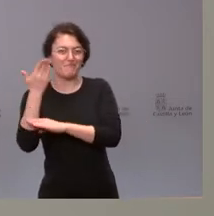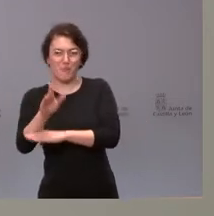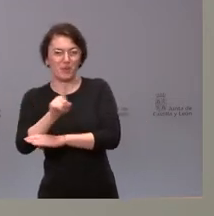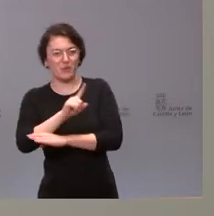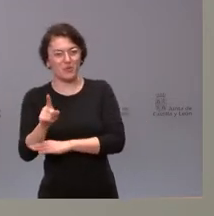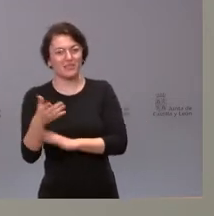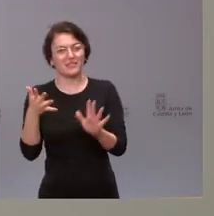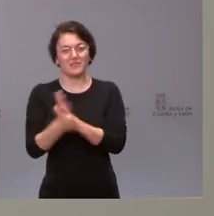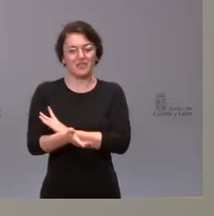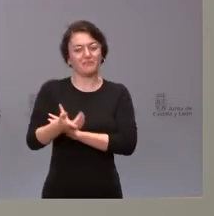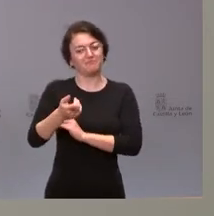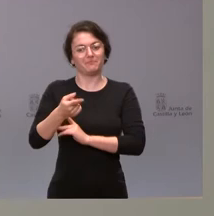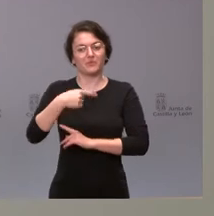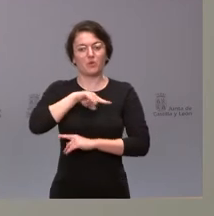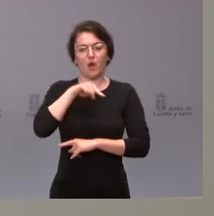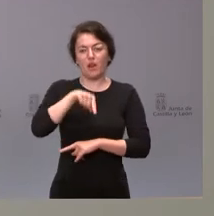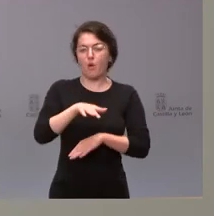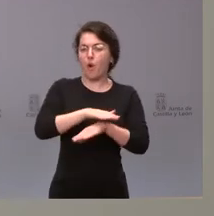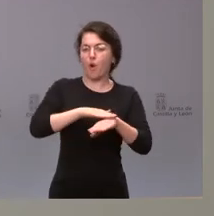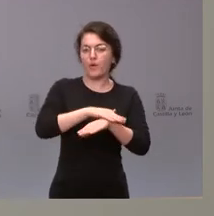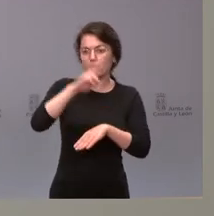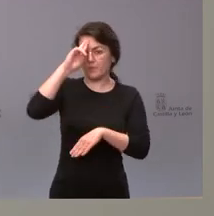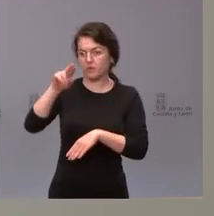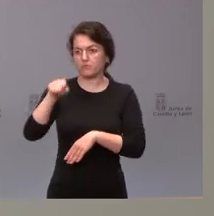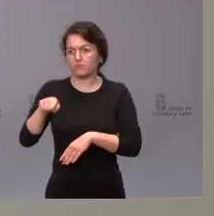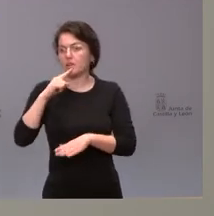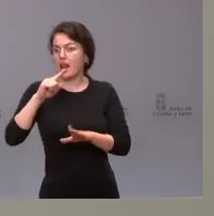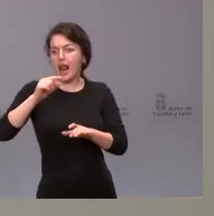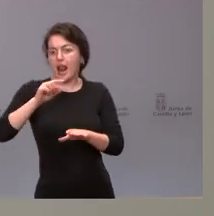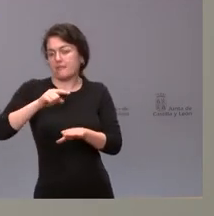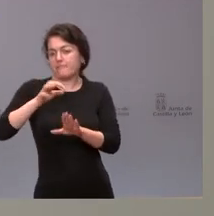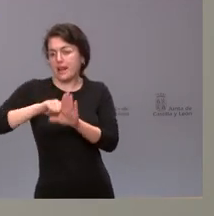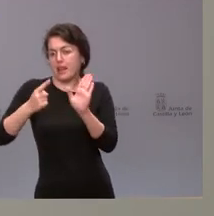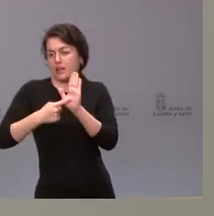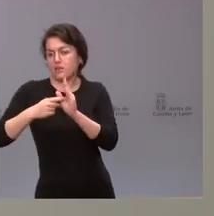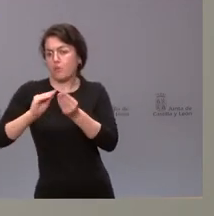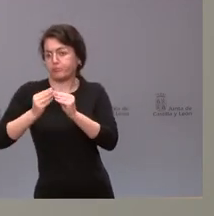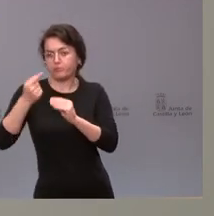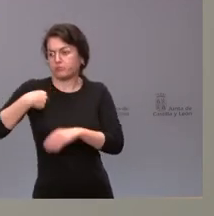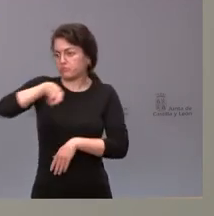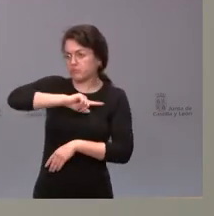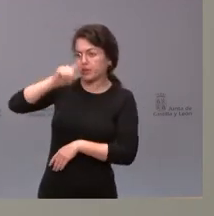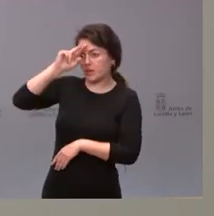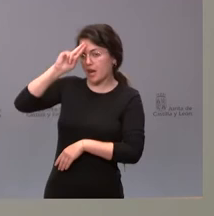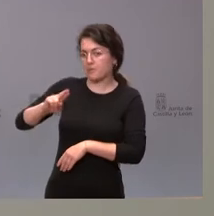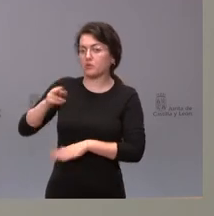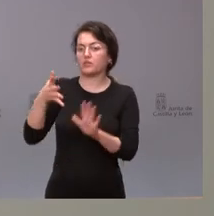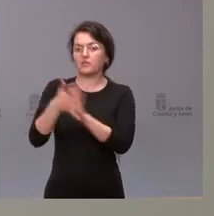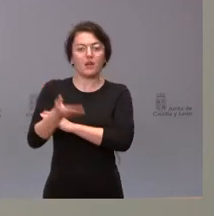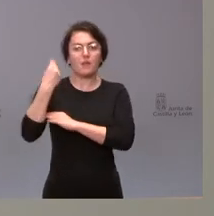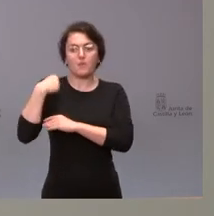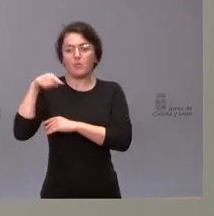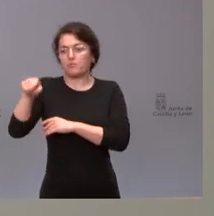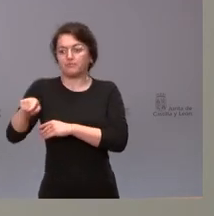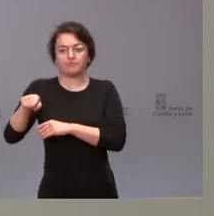muy respetuosos desde el Ejecutivo con la tarea del Legislativo y, por tanto, lo que he sometido a los debates parlamentarios tienen que ser los grupos parlamentarios y las